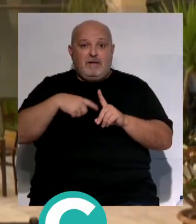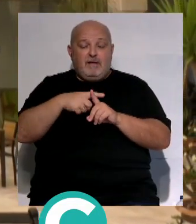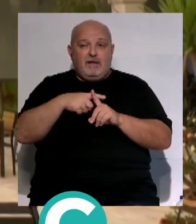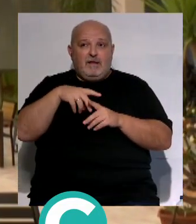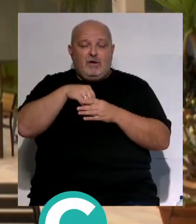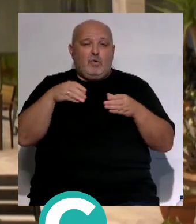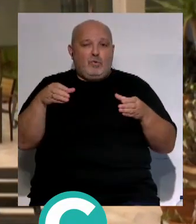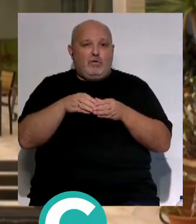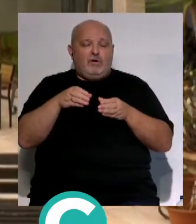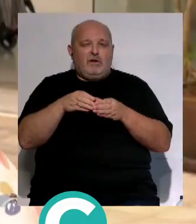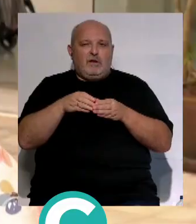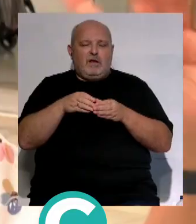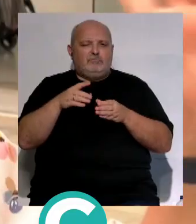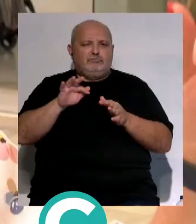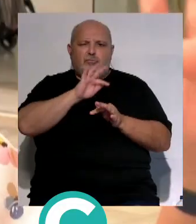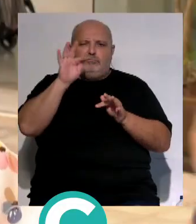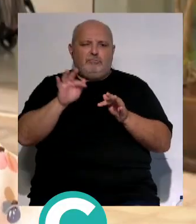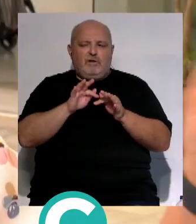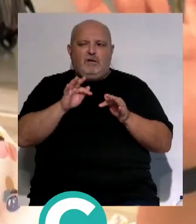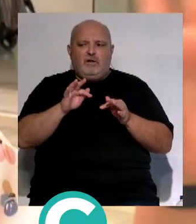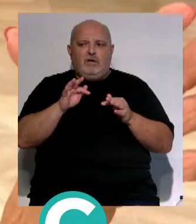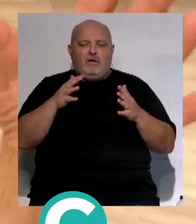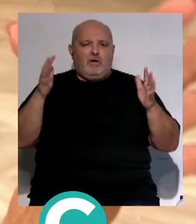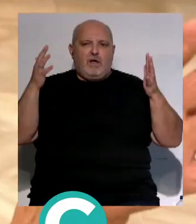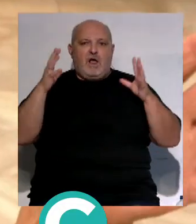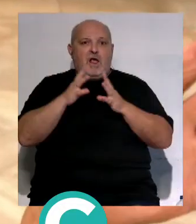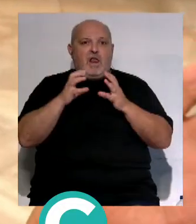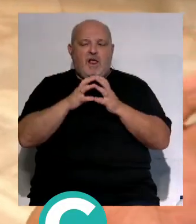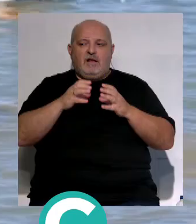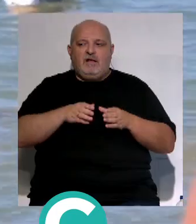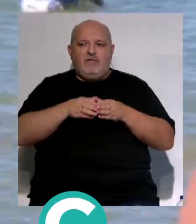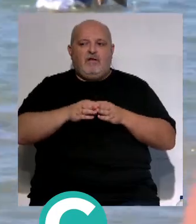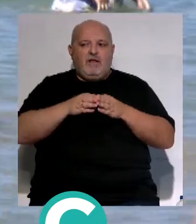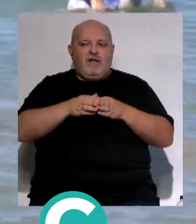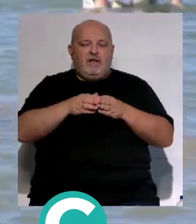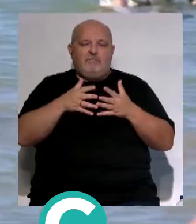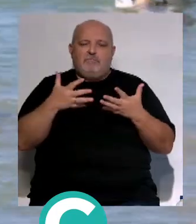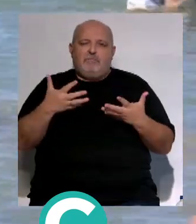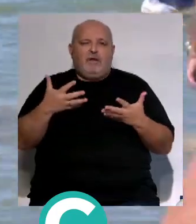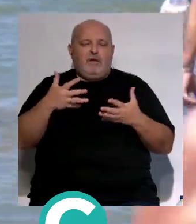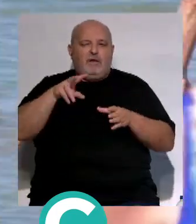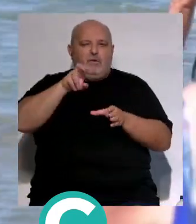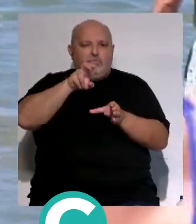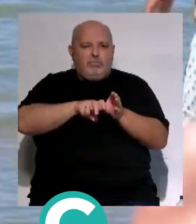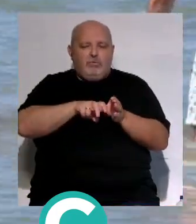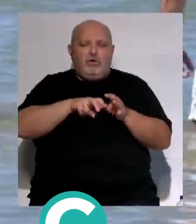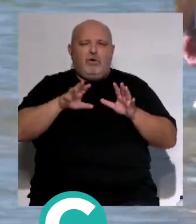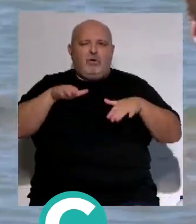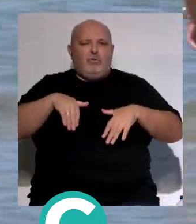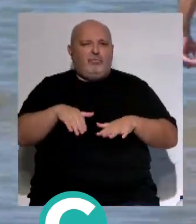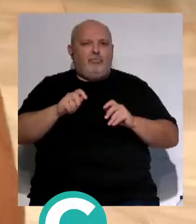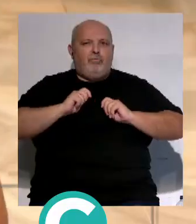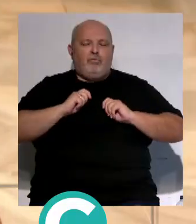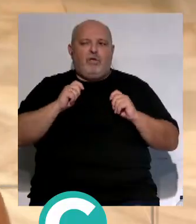aquí grupales, aquí los tienes a todos con las manos levantadas. Los barquitos. Y me monto. Y me baño.